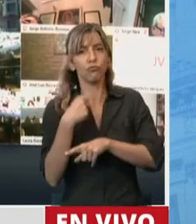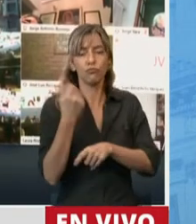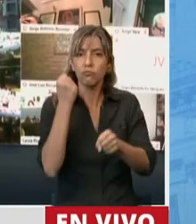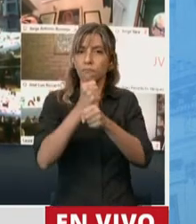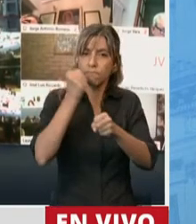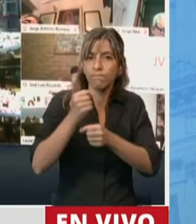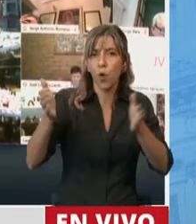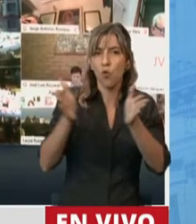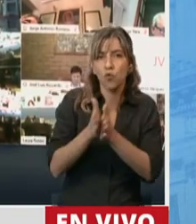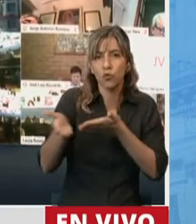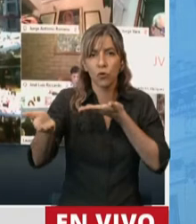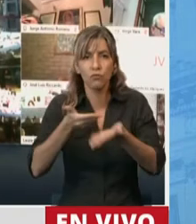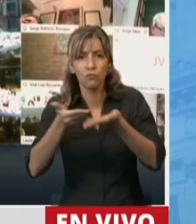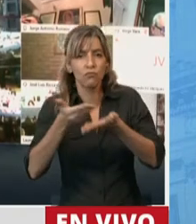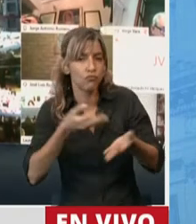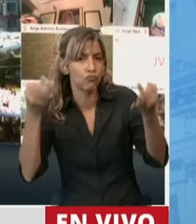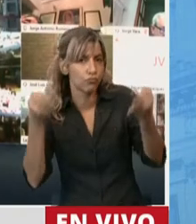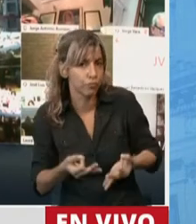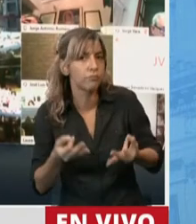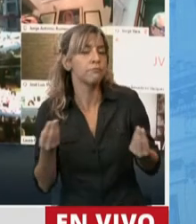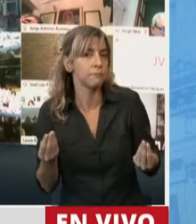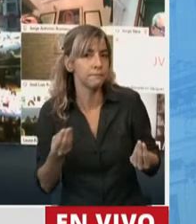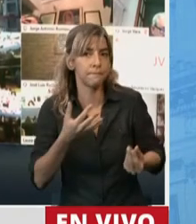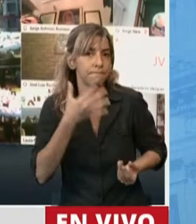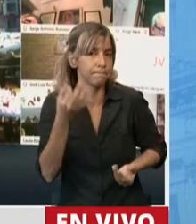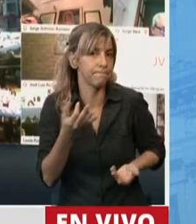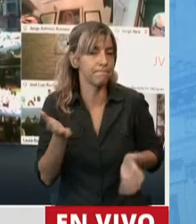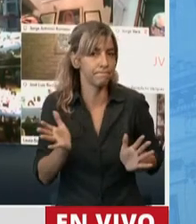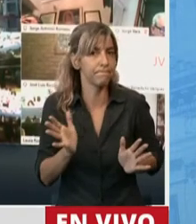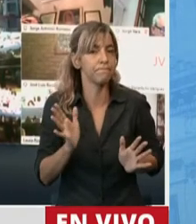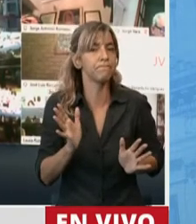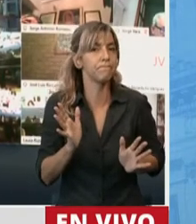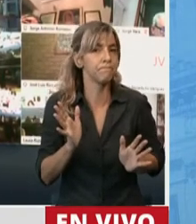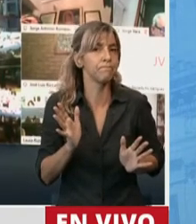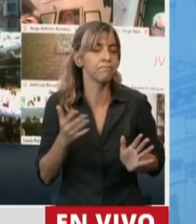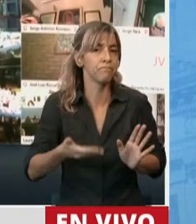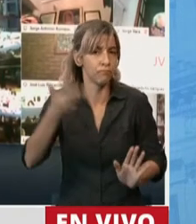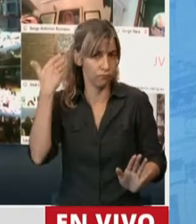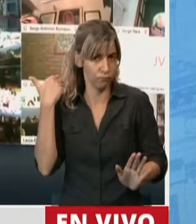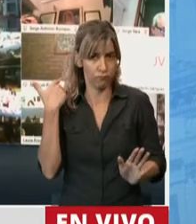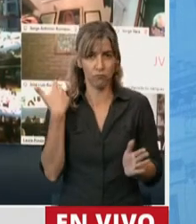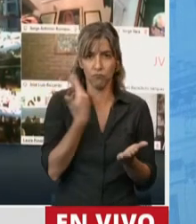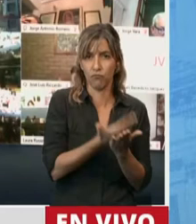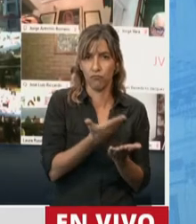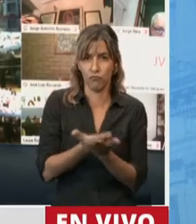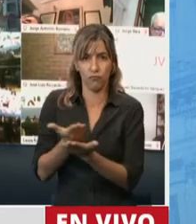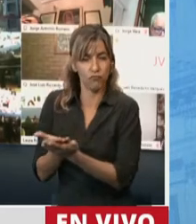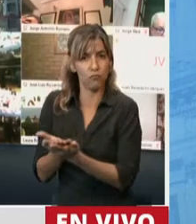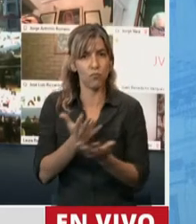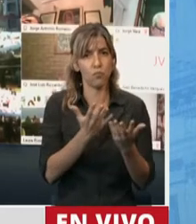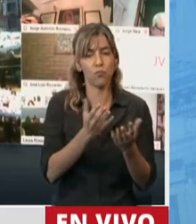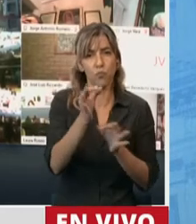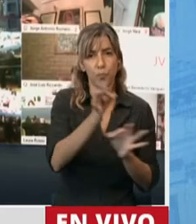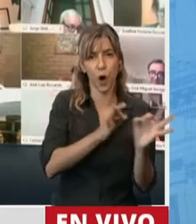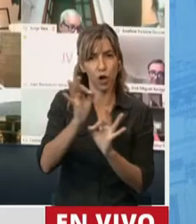En realidad había varios proyectos presentados, algunos muy buenos y muy completos,